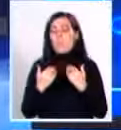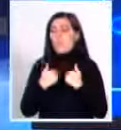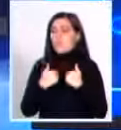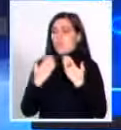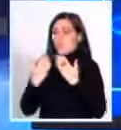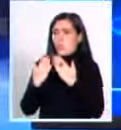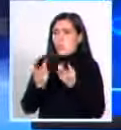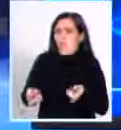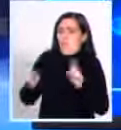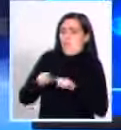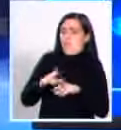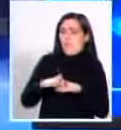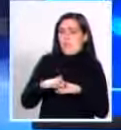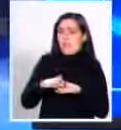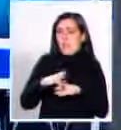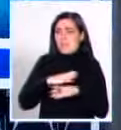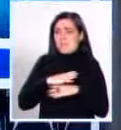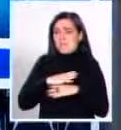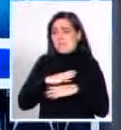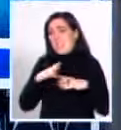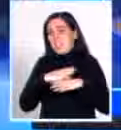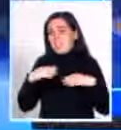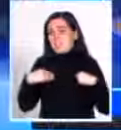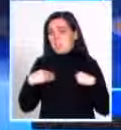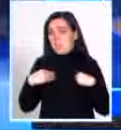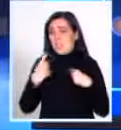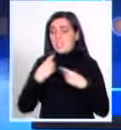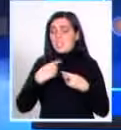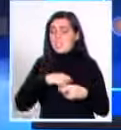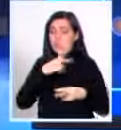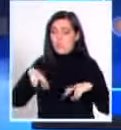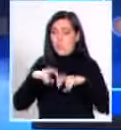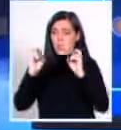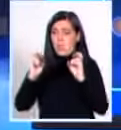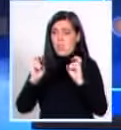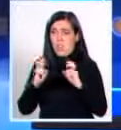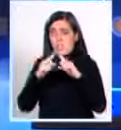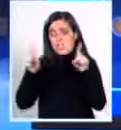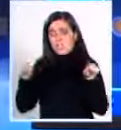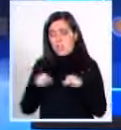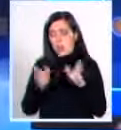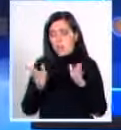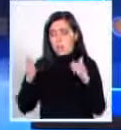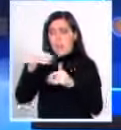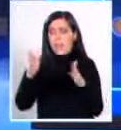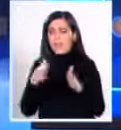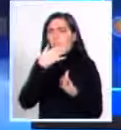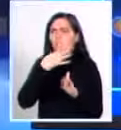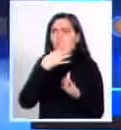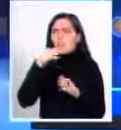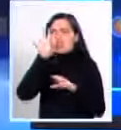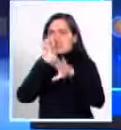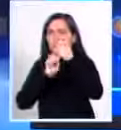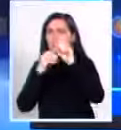como volver a la primaria. Sociología. Sociología. éramos una persona de personas. Funcionábamos en salones pequeños. Era muy fácil.